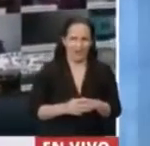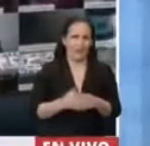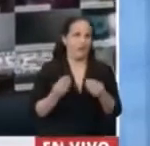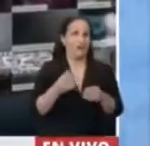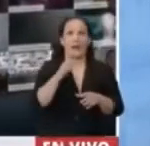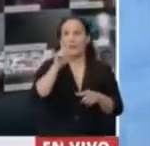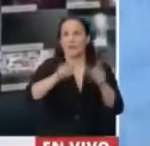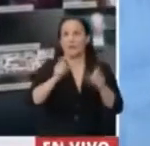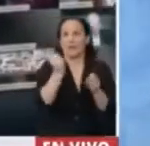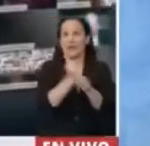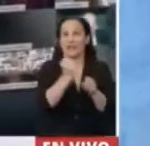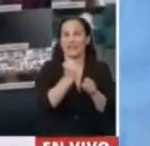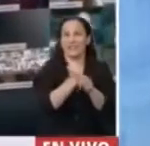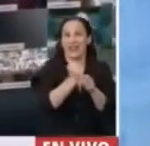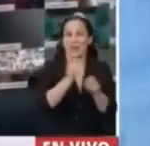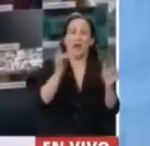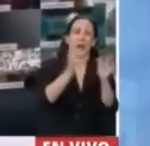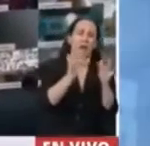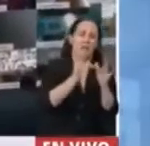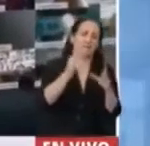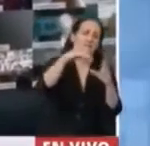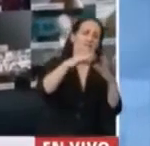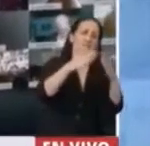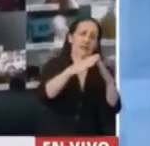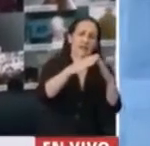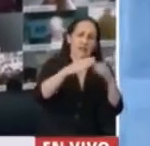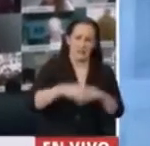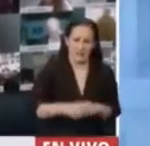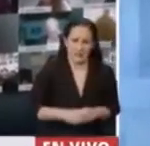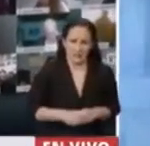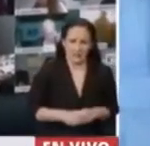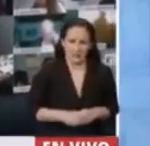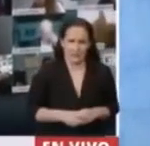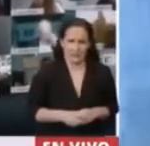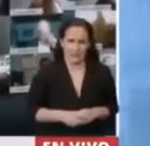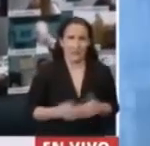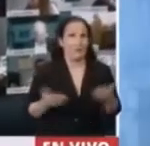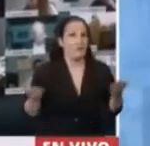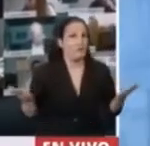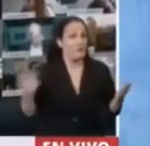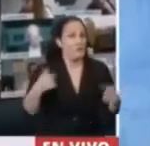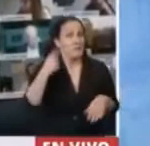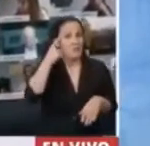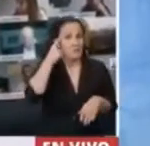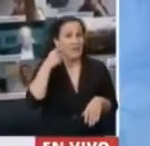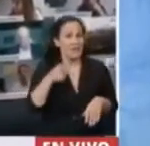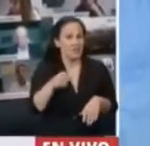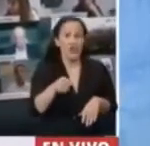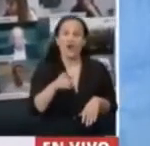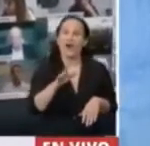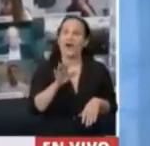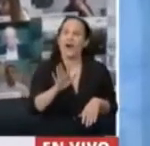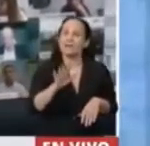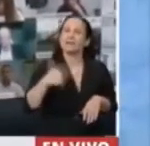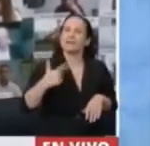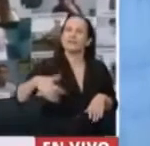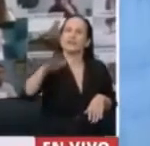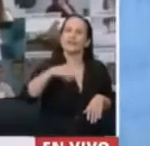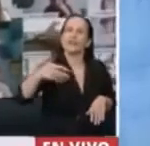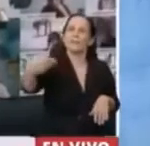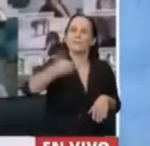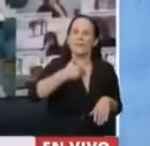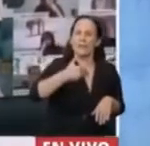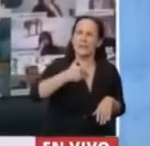modalidad del teletrabajo, que están teletrabajando desde su casa. Y creo que esa demanda social fue